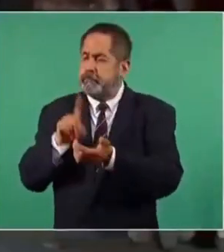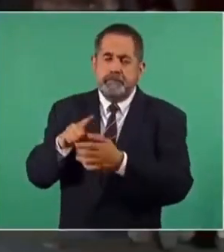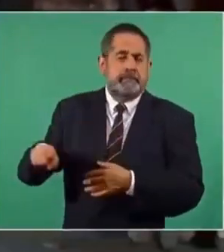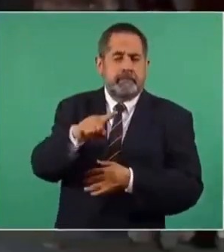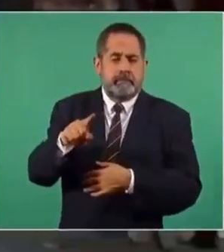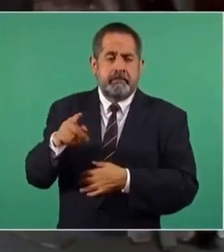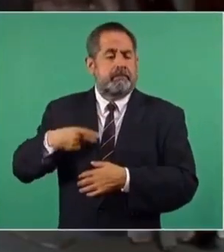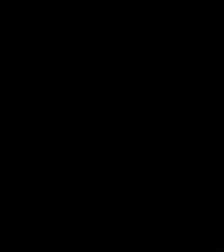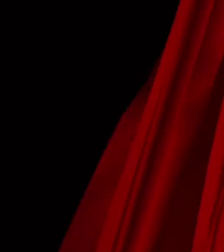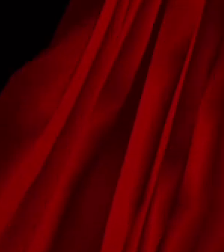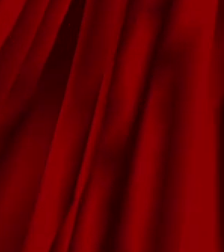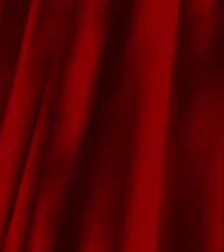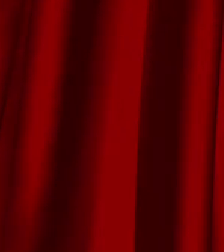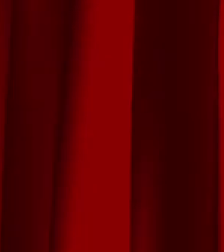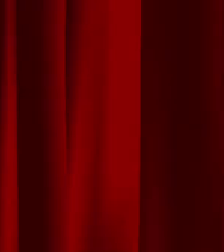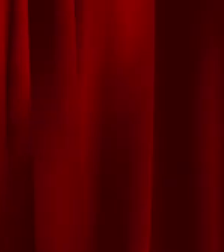los servidores públicos.